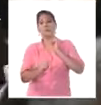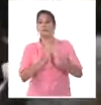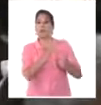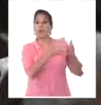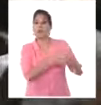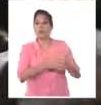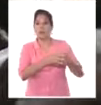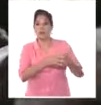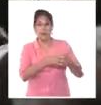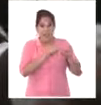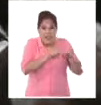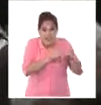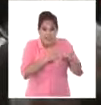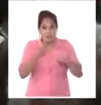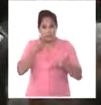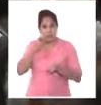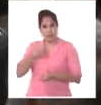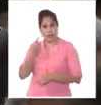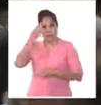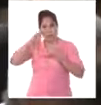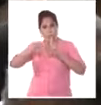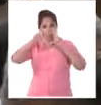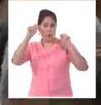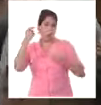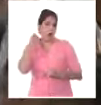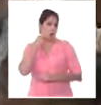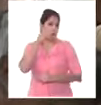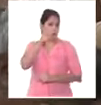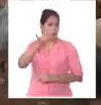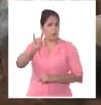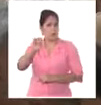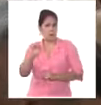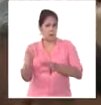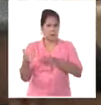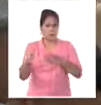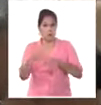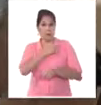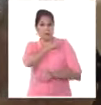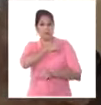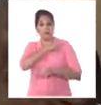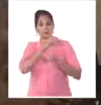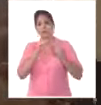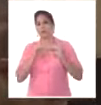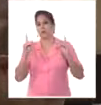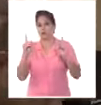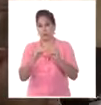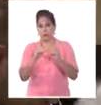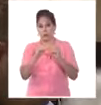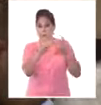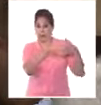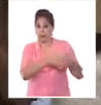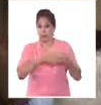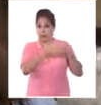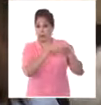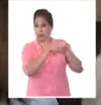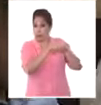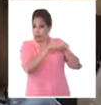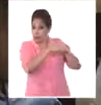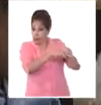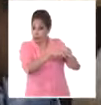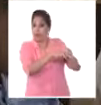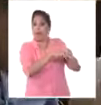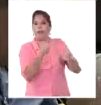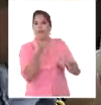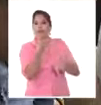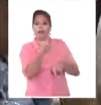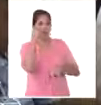También se vieron reflejados en el caso de Cuba cuando en los años 60 un funcionario del Departamento de Estado norteamericano hizo un